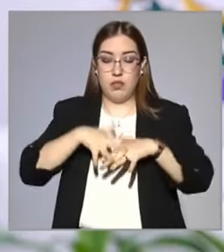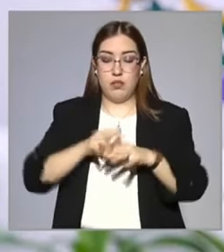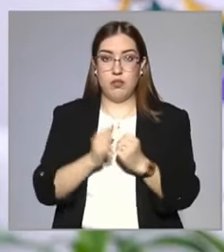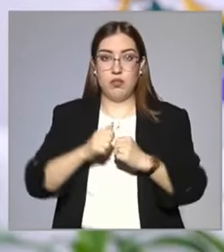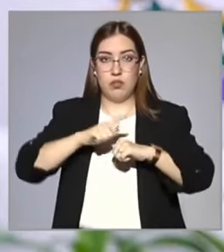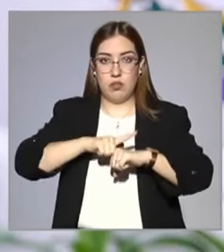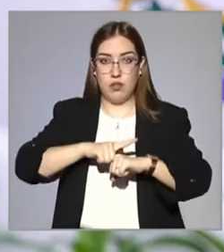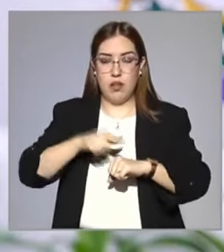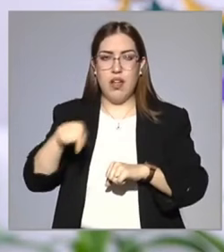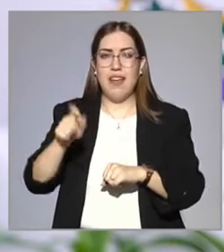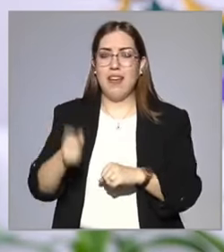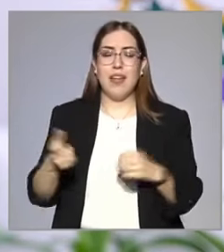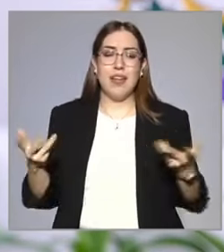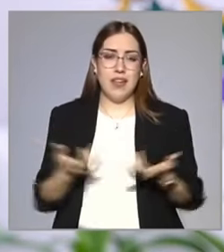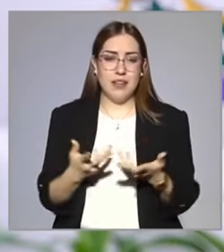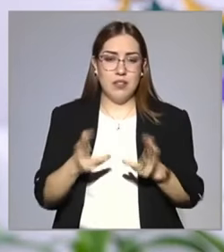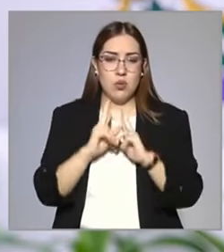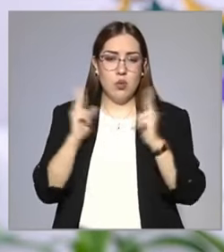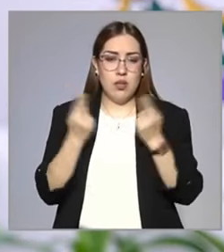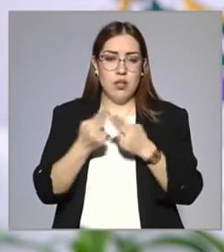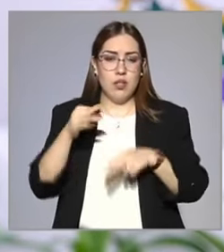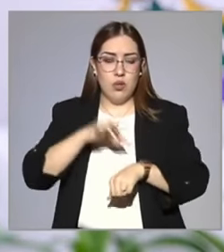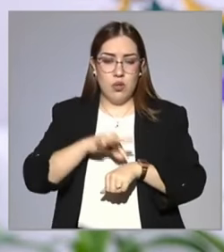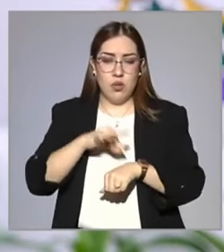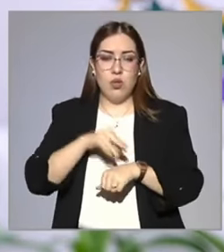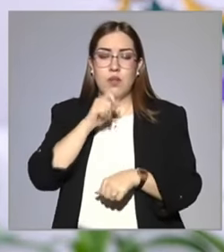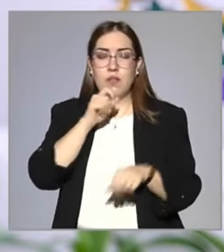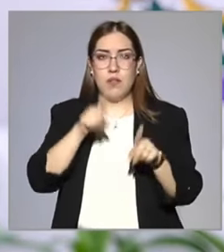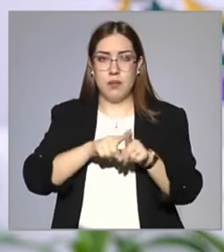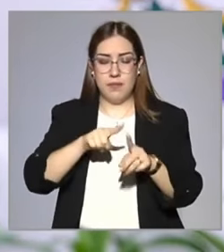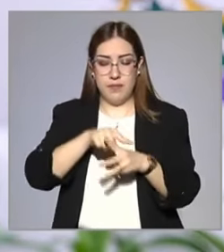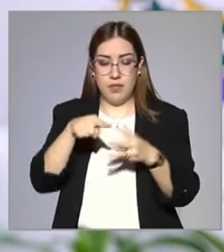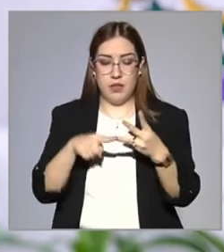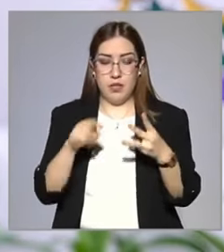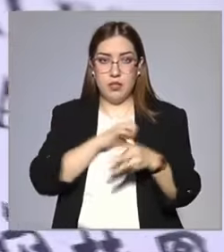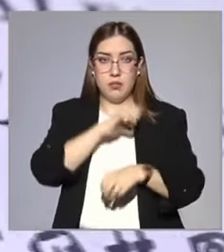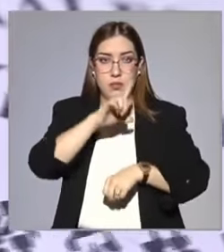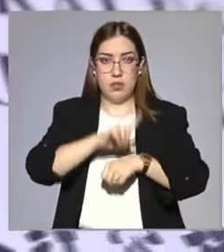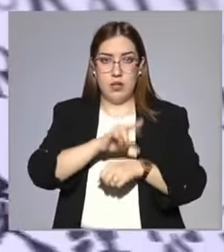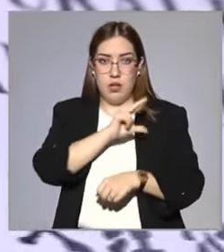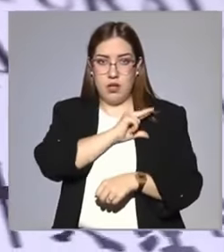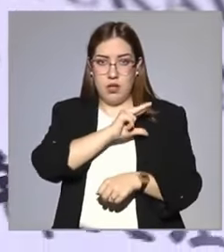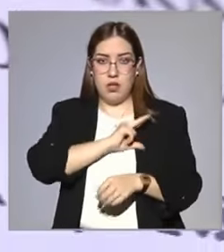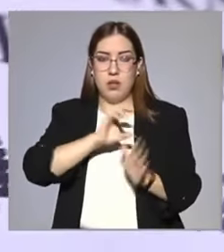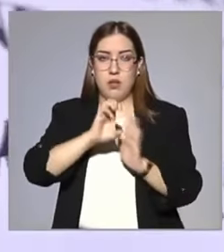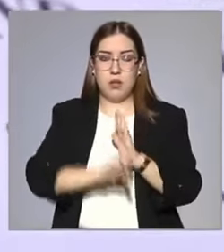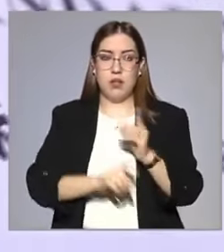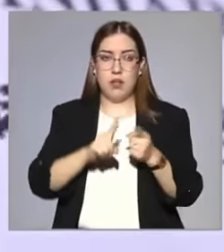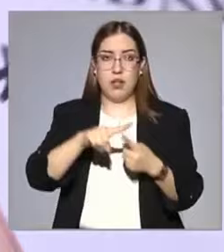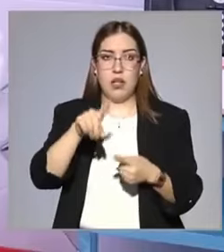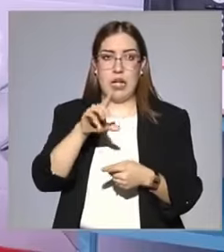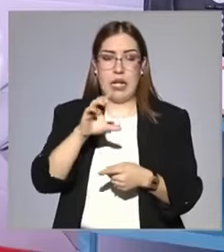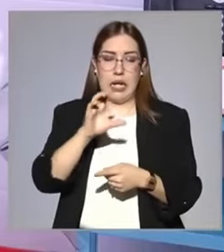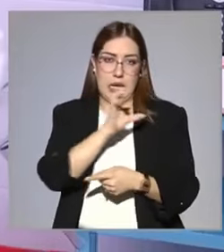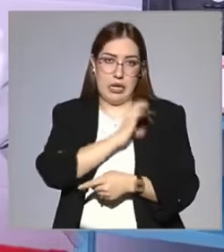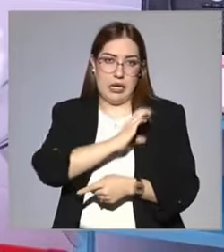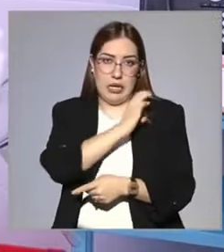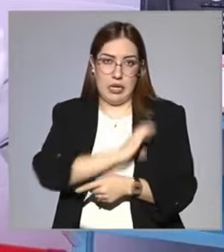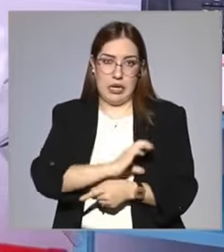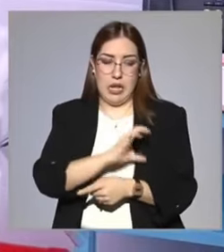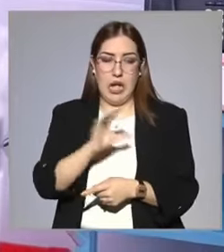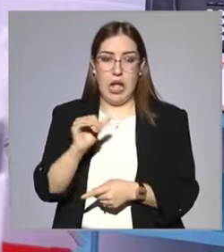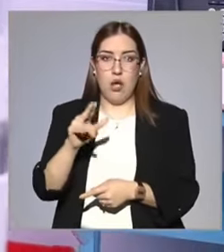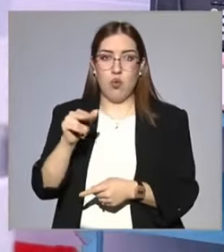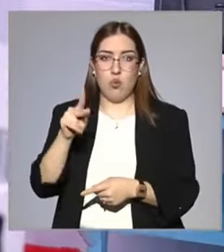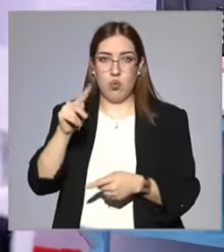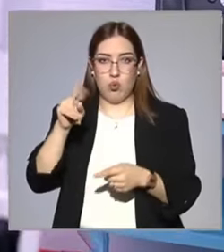donde manejamos la unidad médica y a su vez las tres especialidades, como es la clínica de acupuntura, la clínica